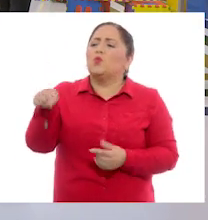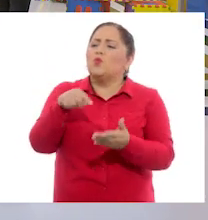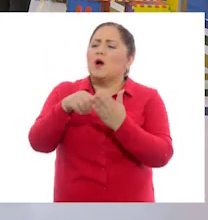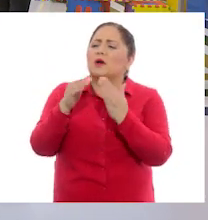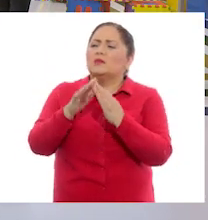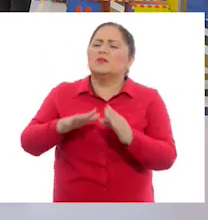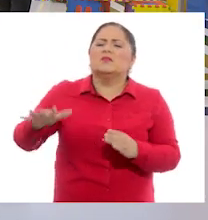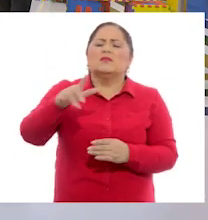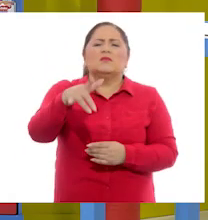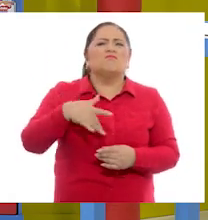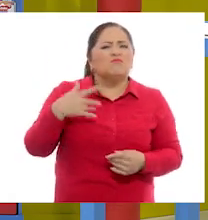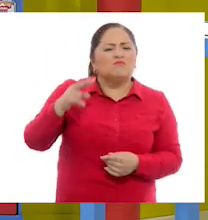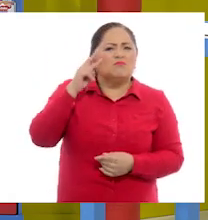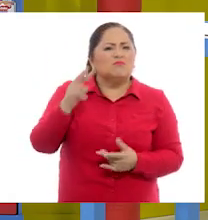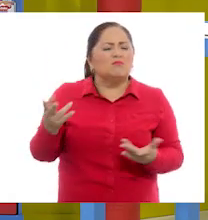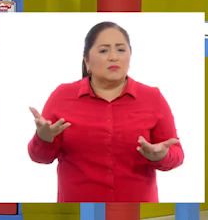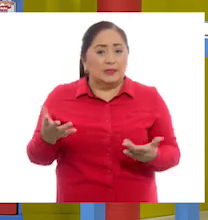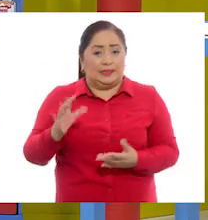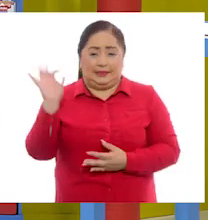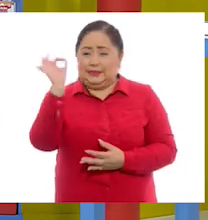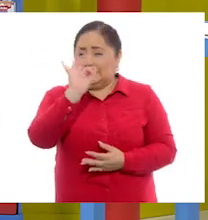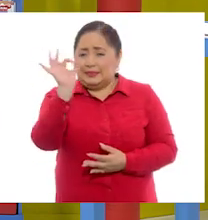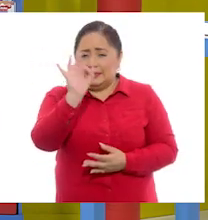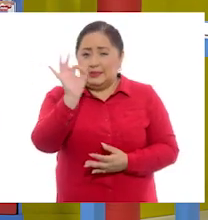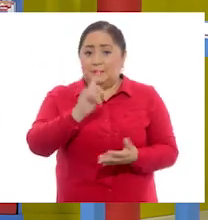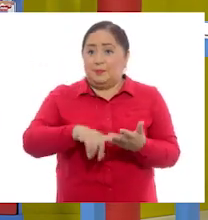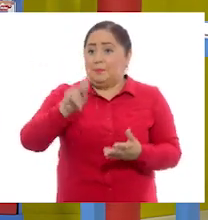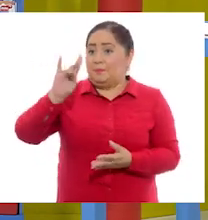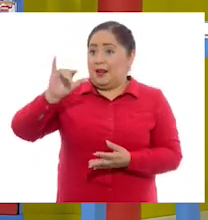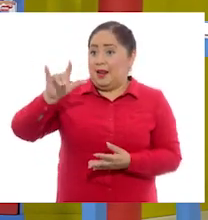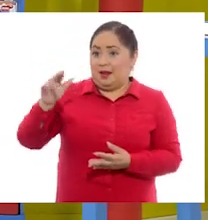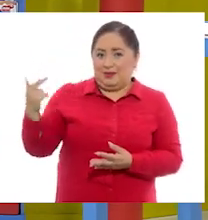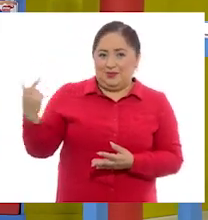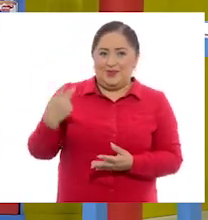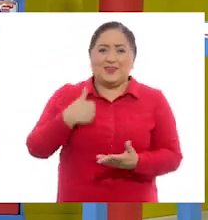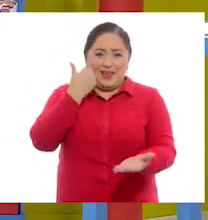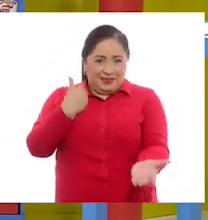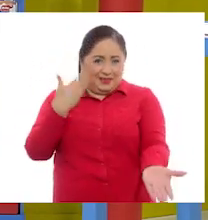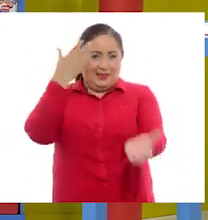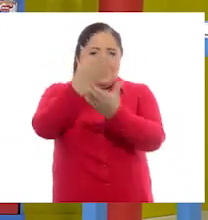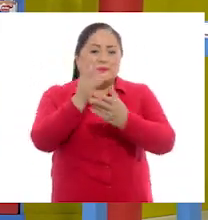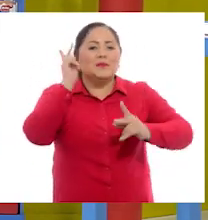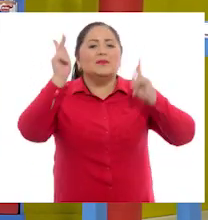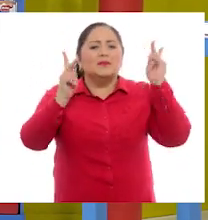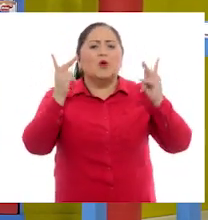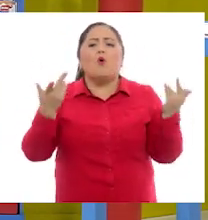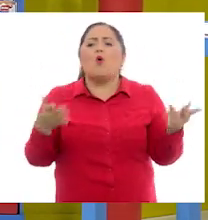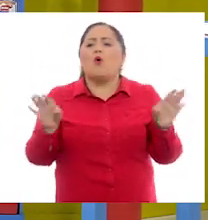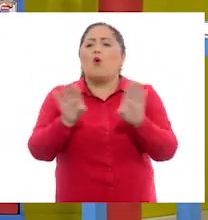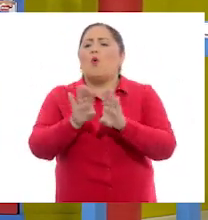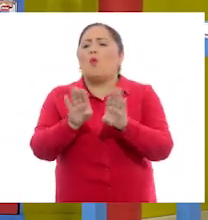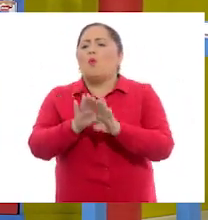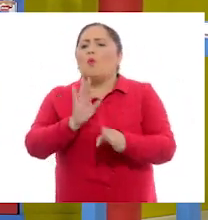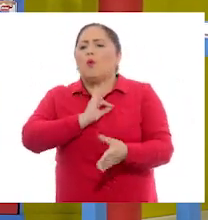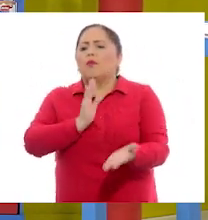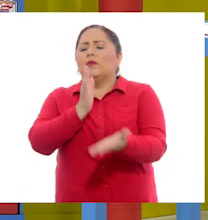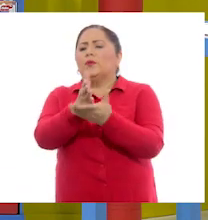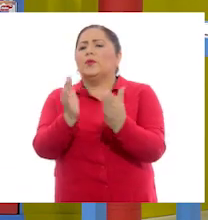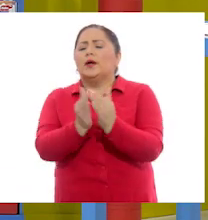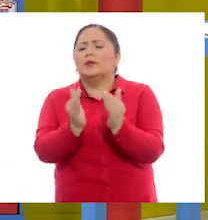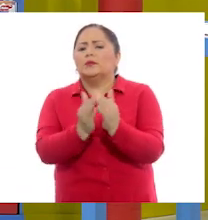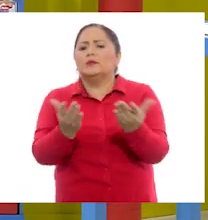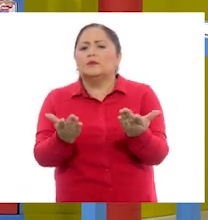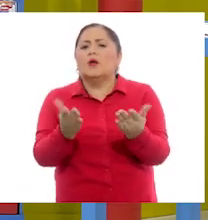¿qué lugares de referencia hay? Si, por ejemplo, Pilar y yo quisiéramos ir a visitarte, ¿cómo podríamos llegar a tu casa?